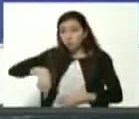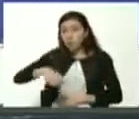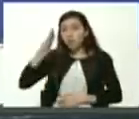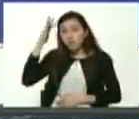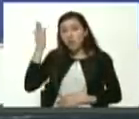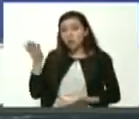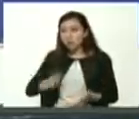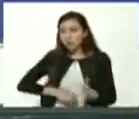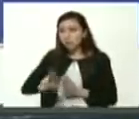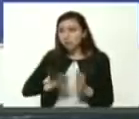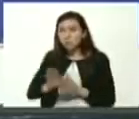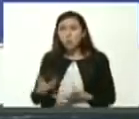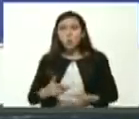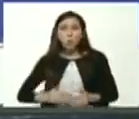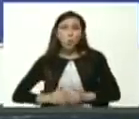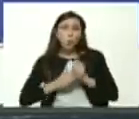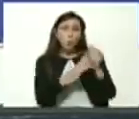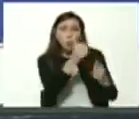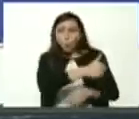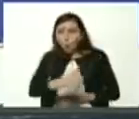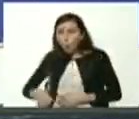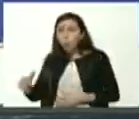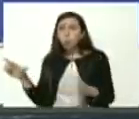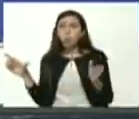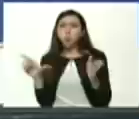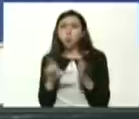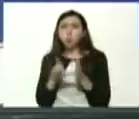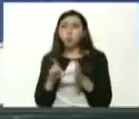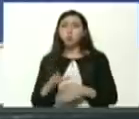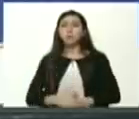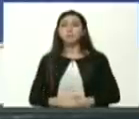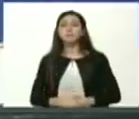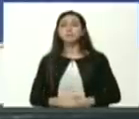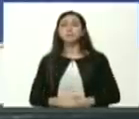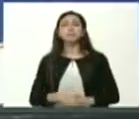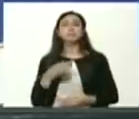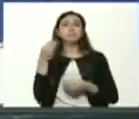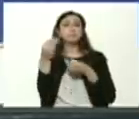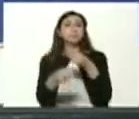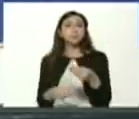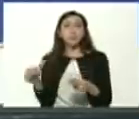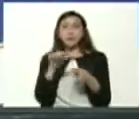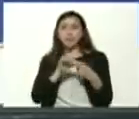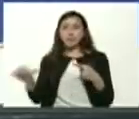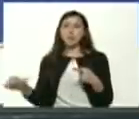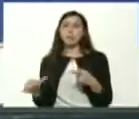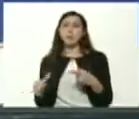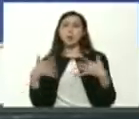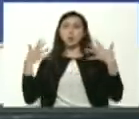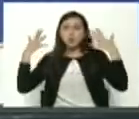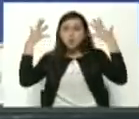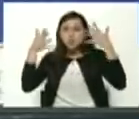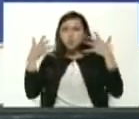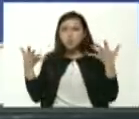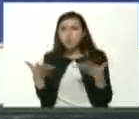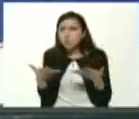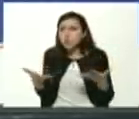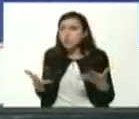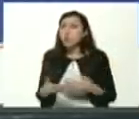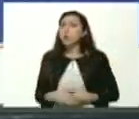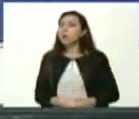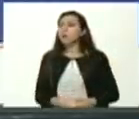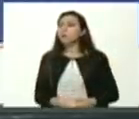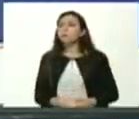cultivar eso los líderes de cada liceo hacer en las semanas el tutorial pedagógico ¿qué se llama?